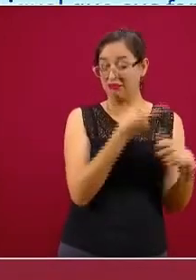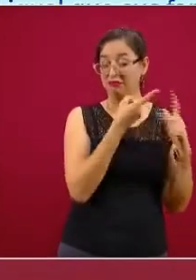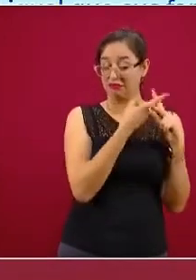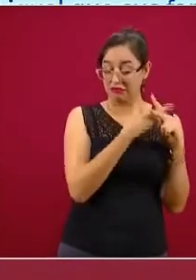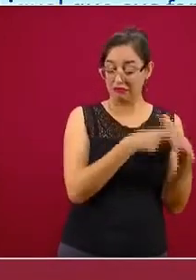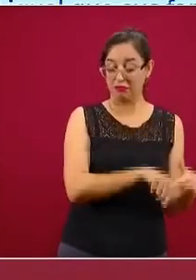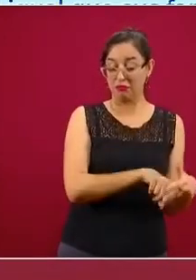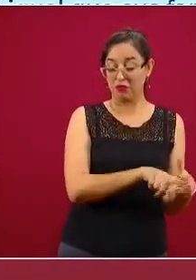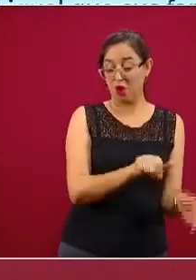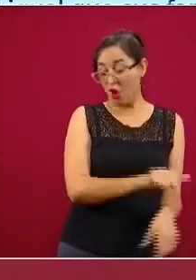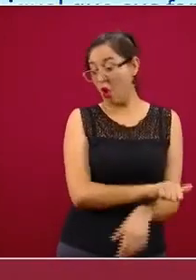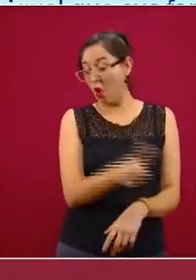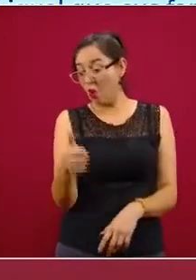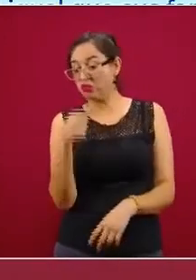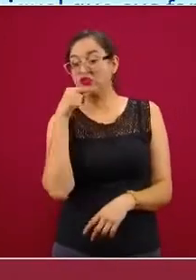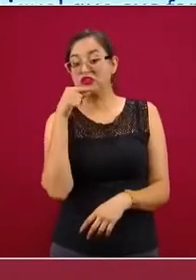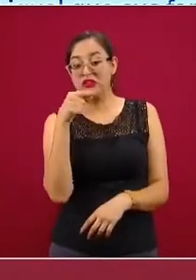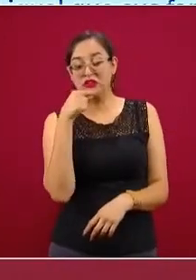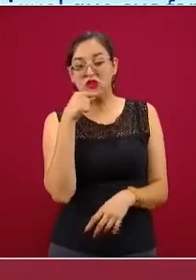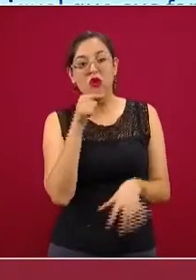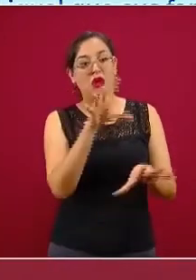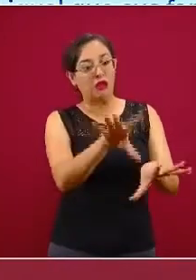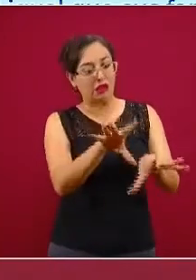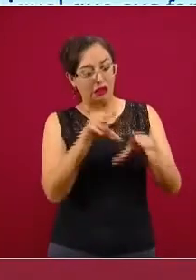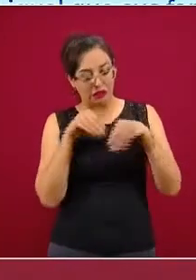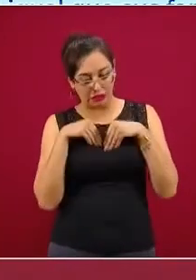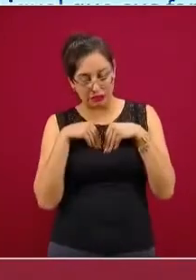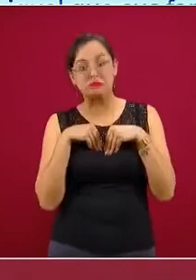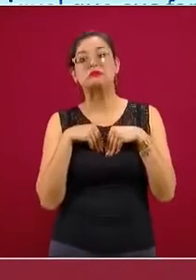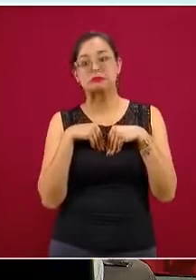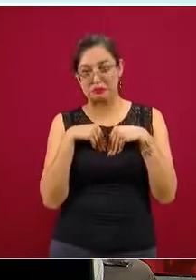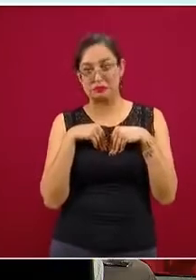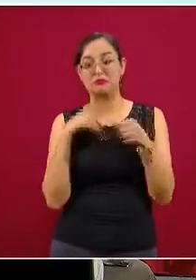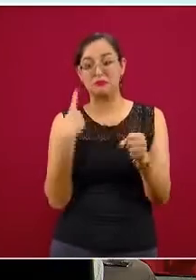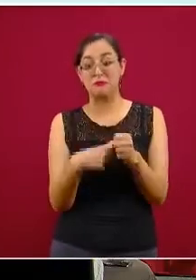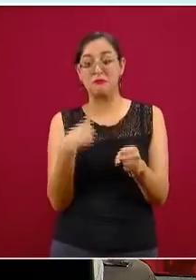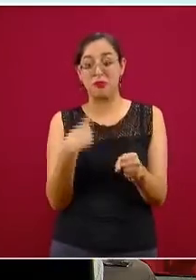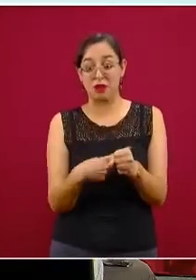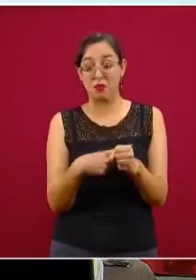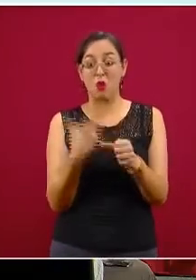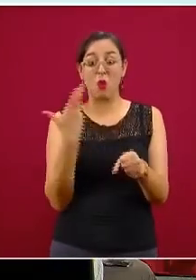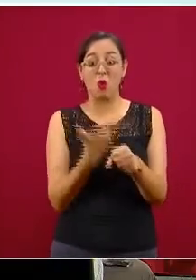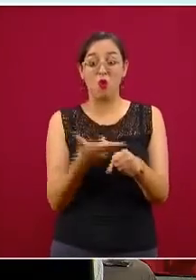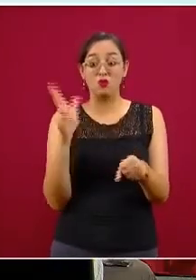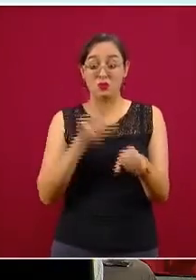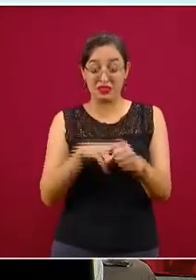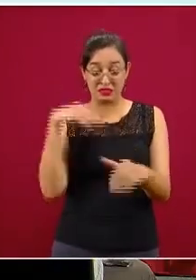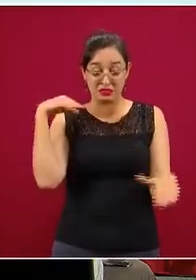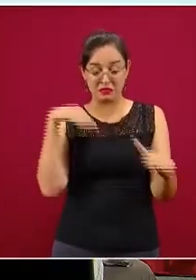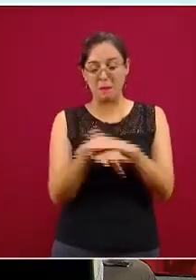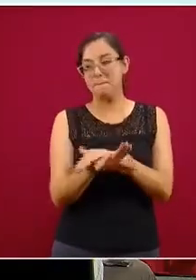sí está contagiado por COVID y tiene que ser hospitalizado.